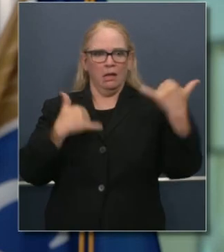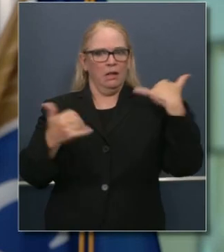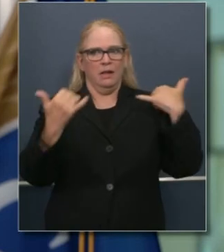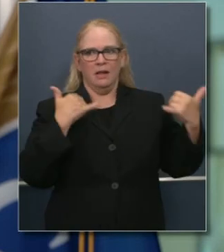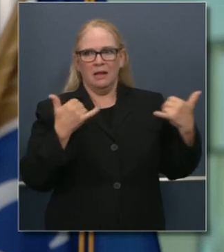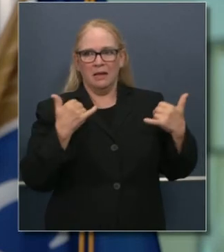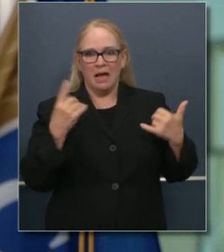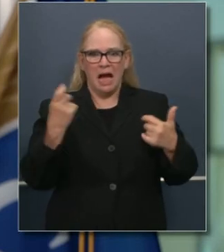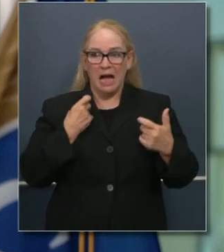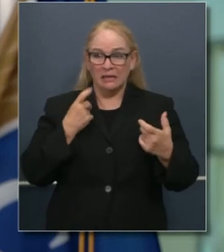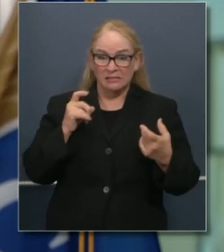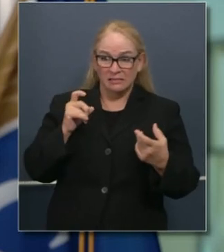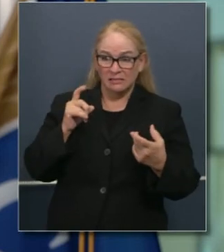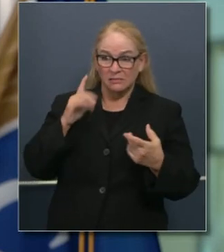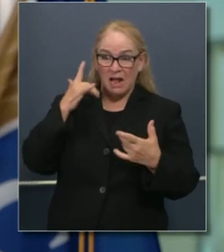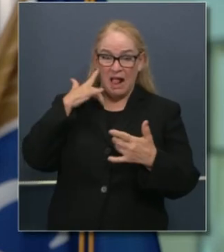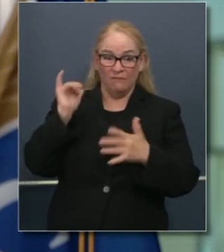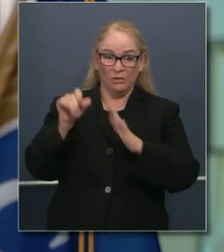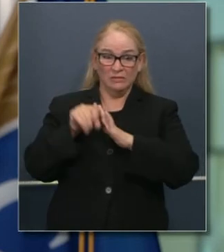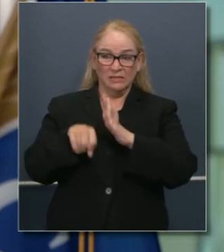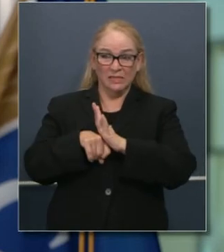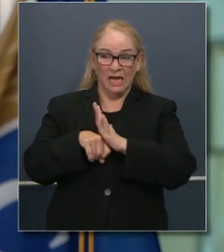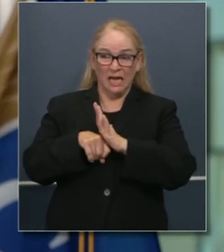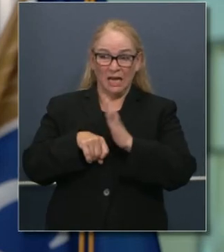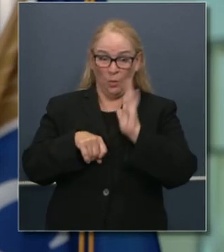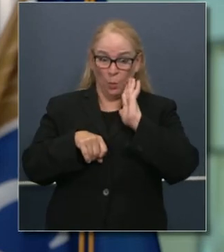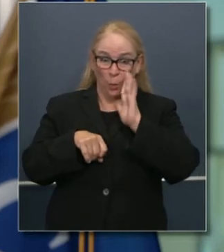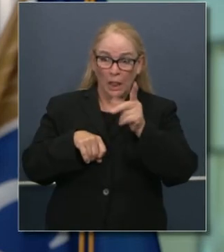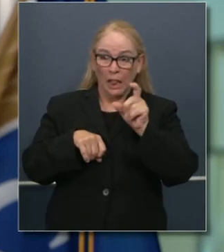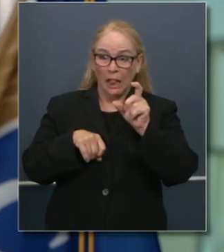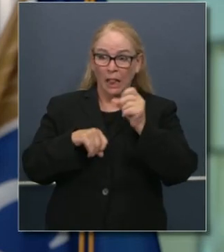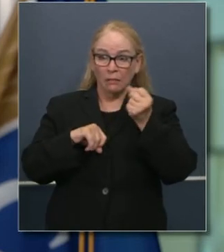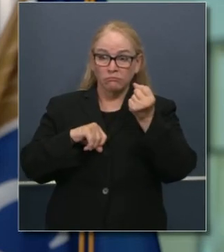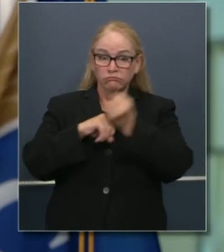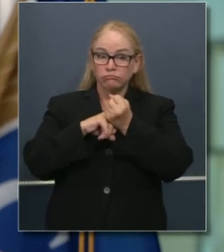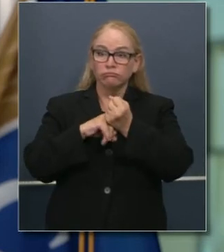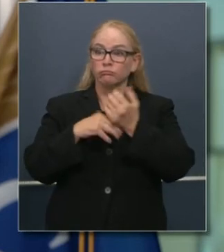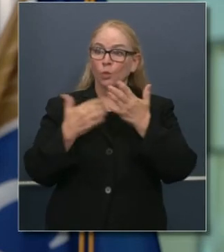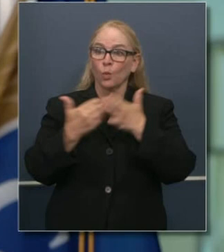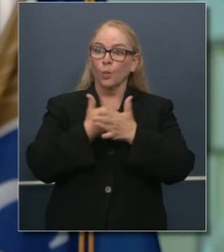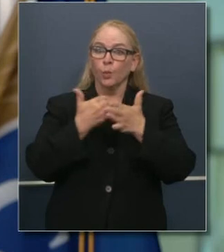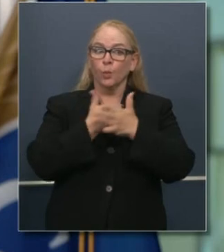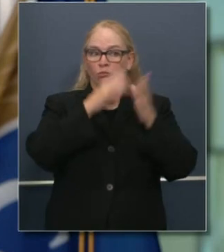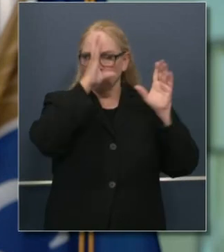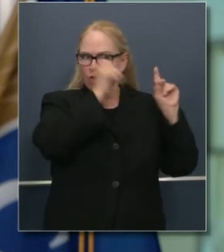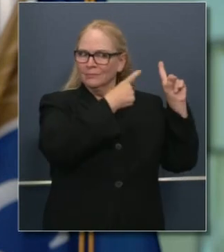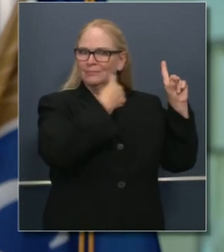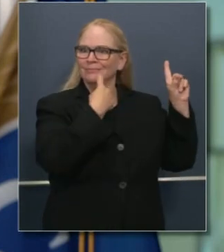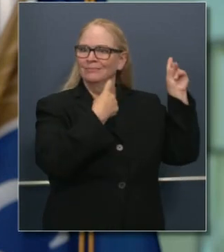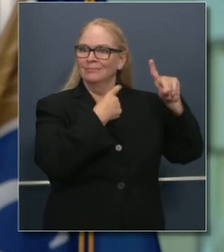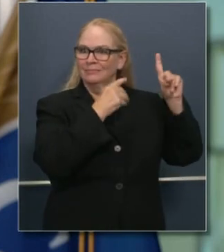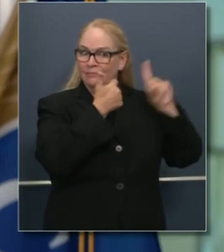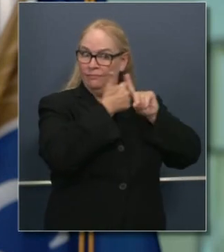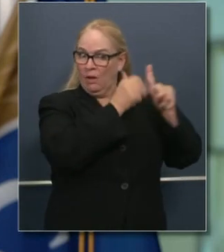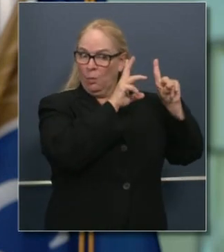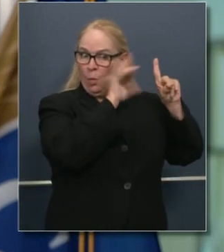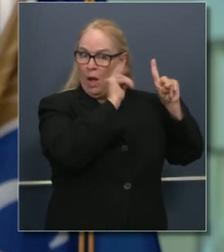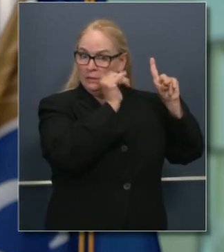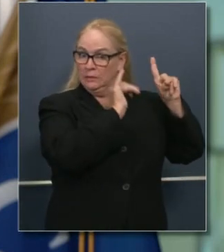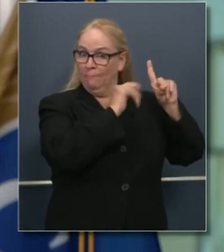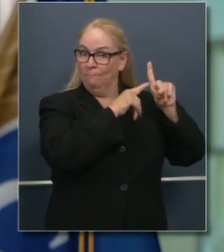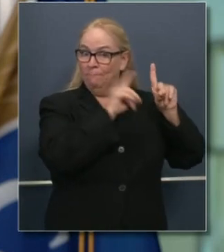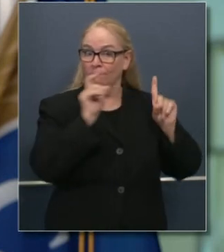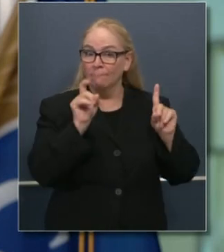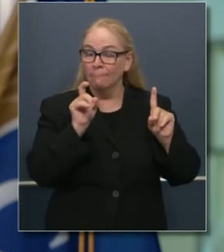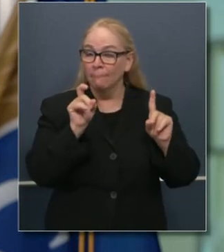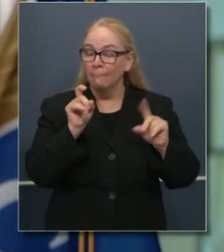si el estado de California participará en los nuevos esfuerzos de seguro de desempleo que el